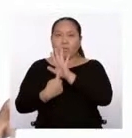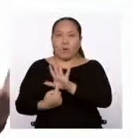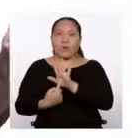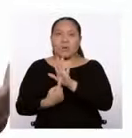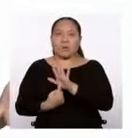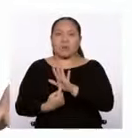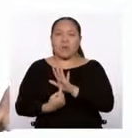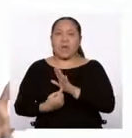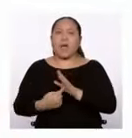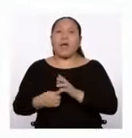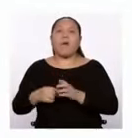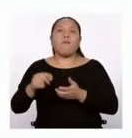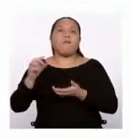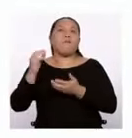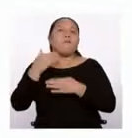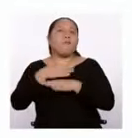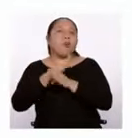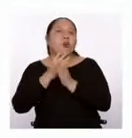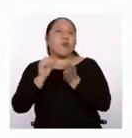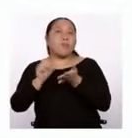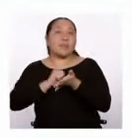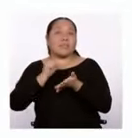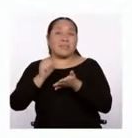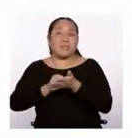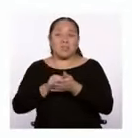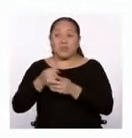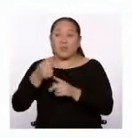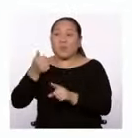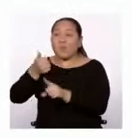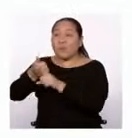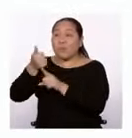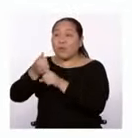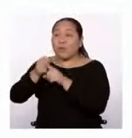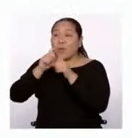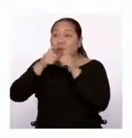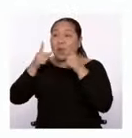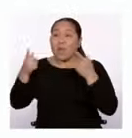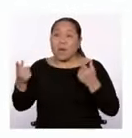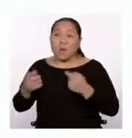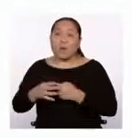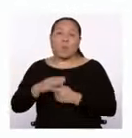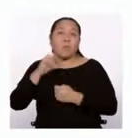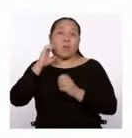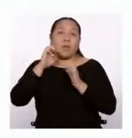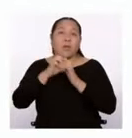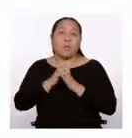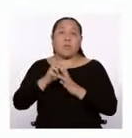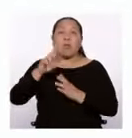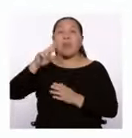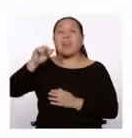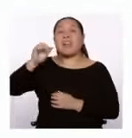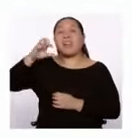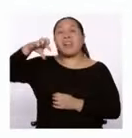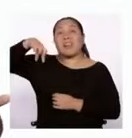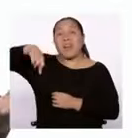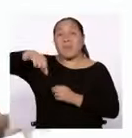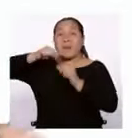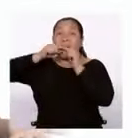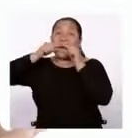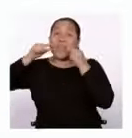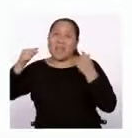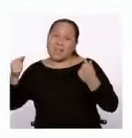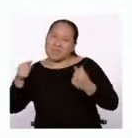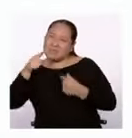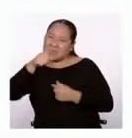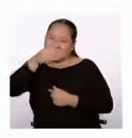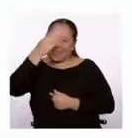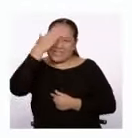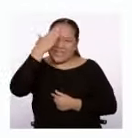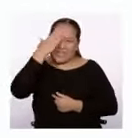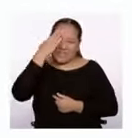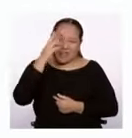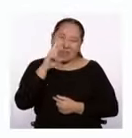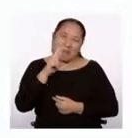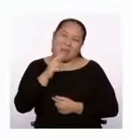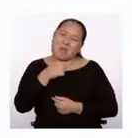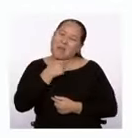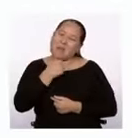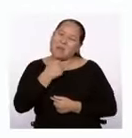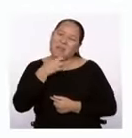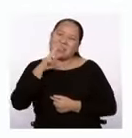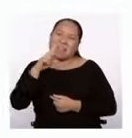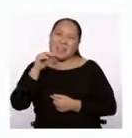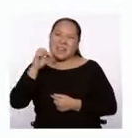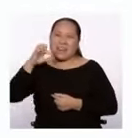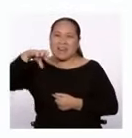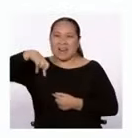expresiones artísticas en lenguas originarias, como rap en quechua. Y ustedes saben que me encanta el género urbano.